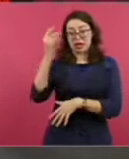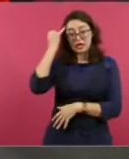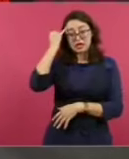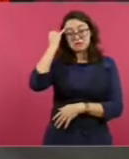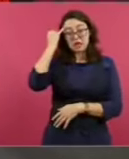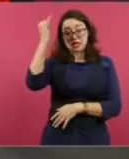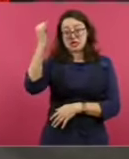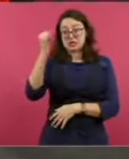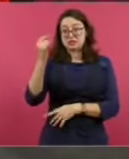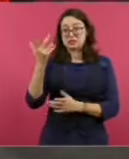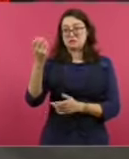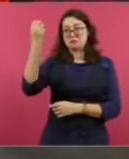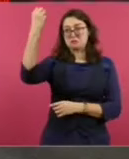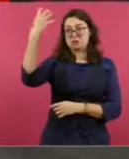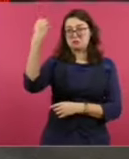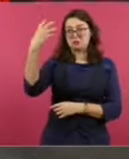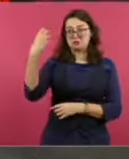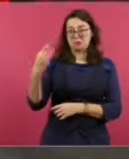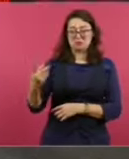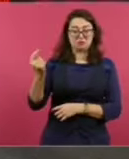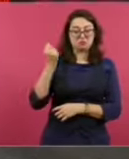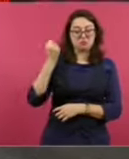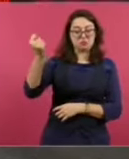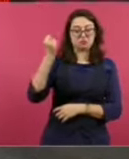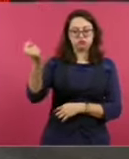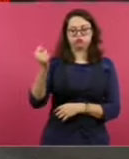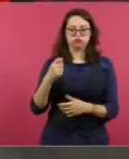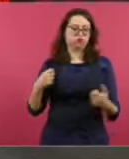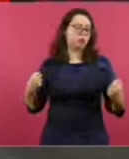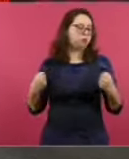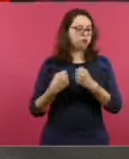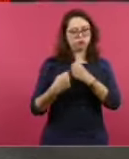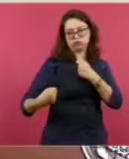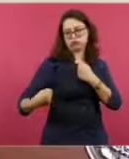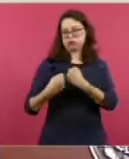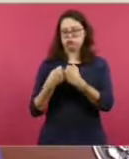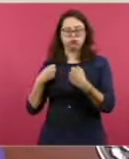Sería un caos si no fuese por la gente,